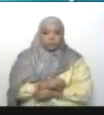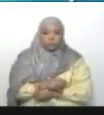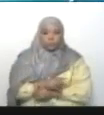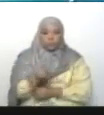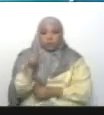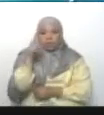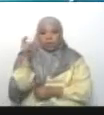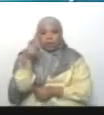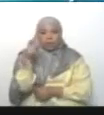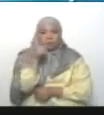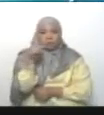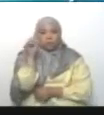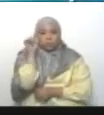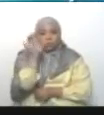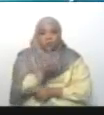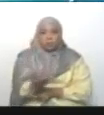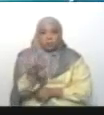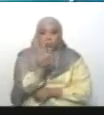Escándalo, escándalo, escándalo.